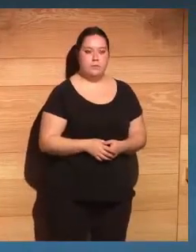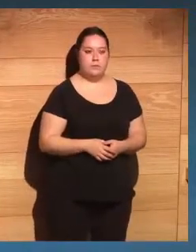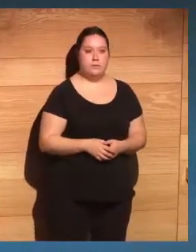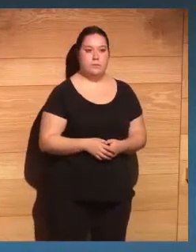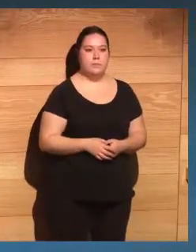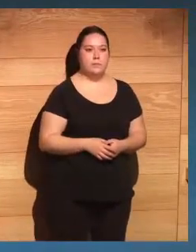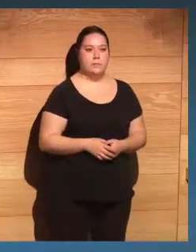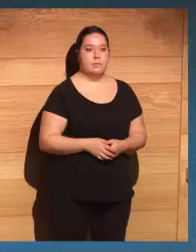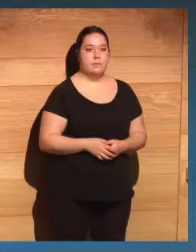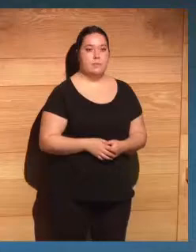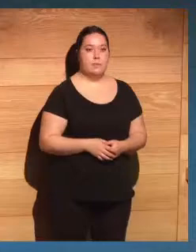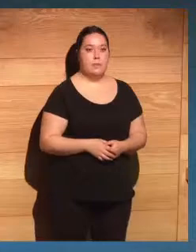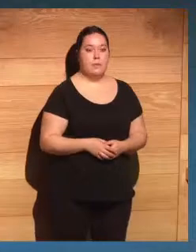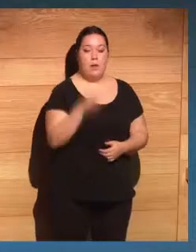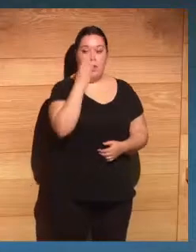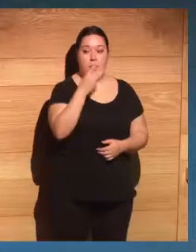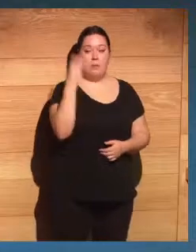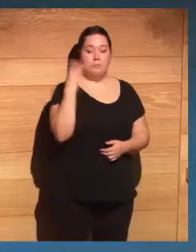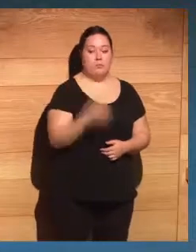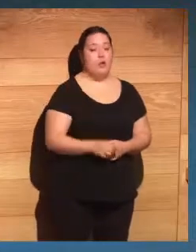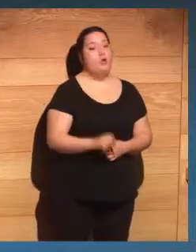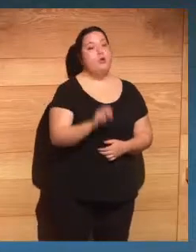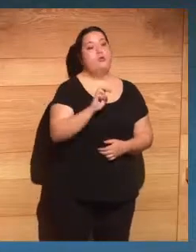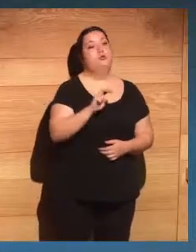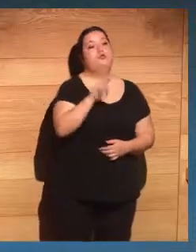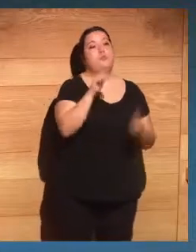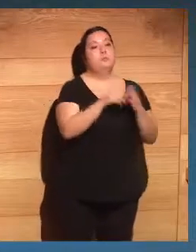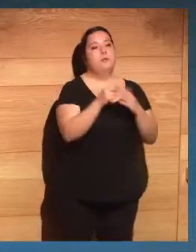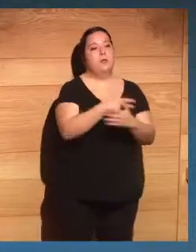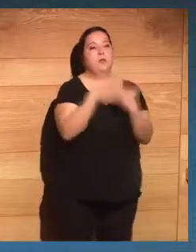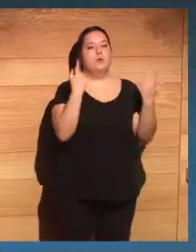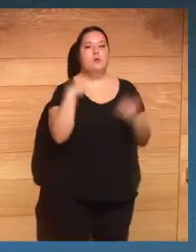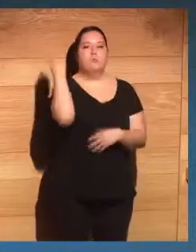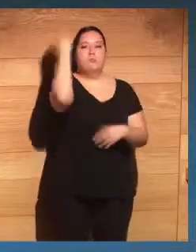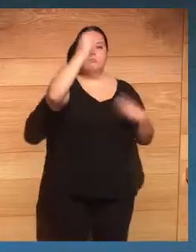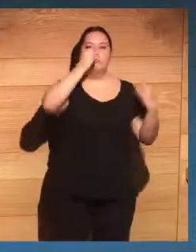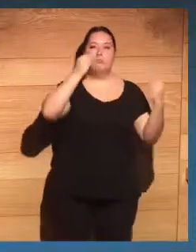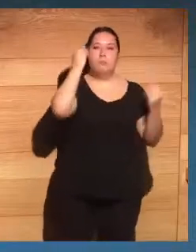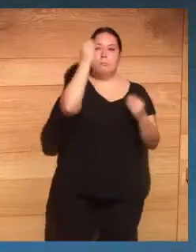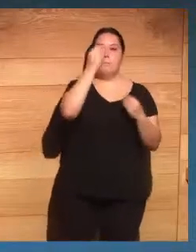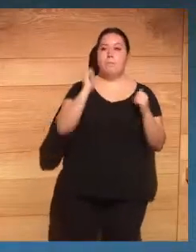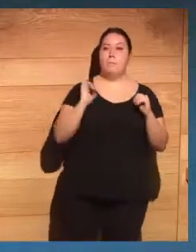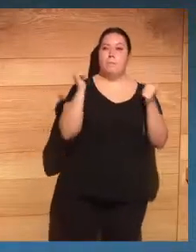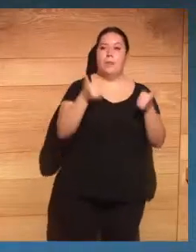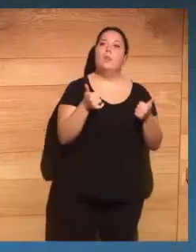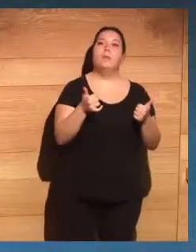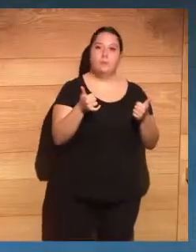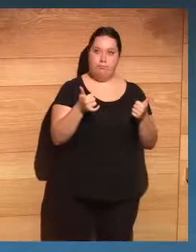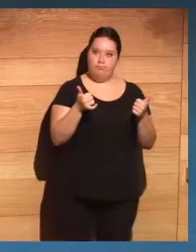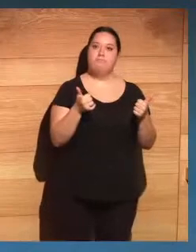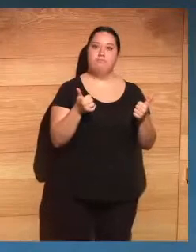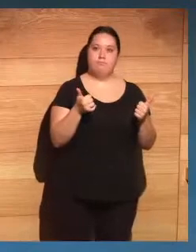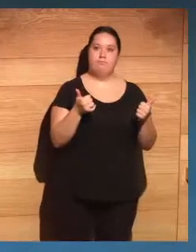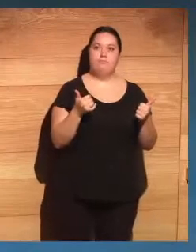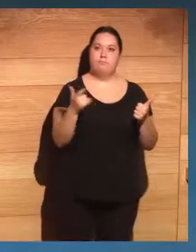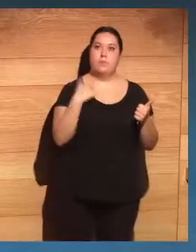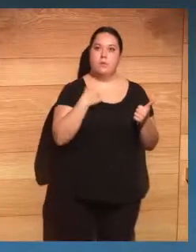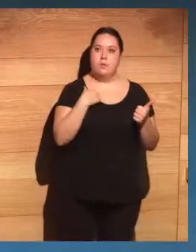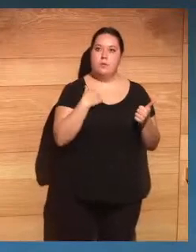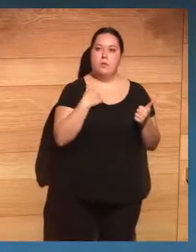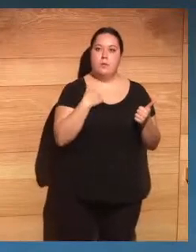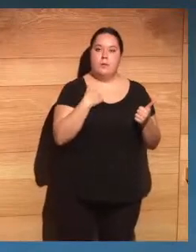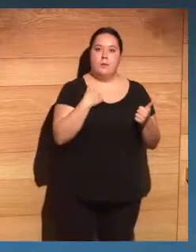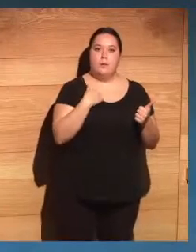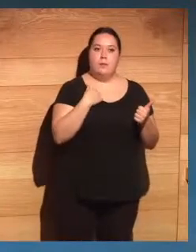hace tres años, en el 2017, yo empecé a reflexionar sobre la posibilidad de que